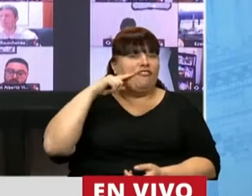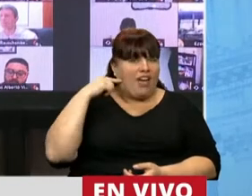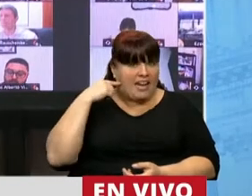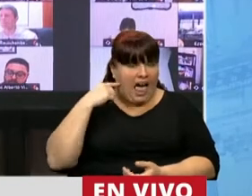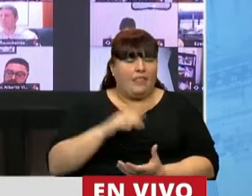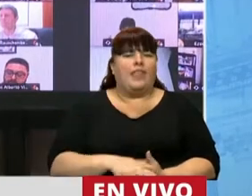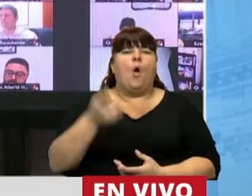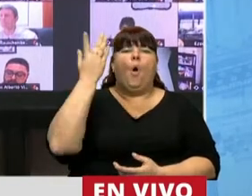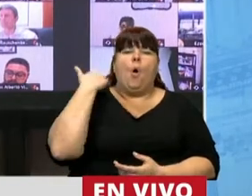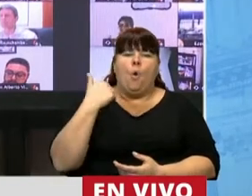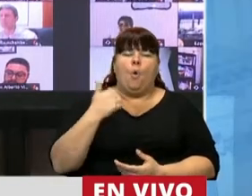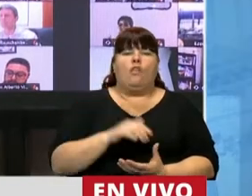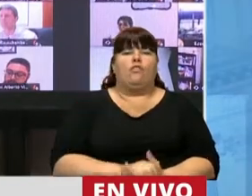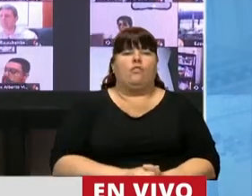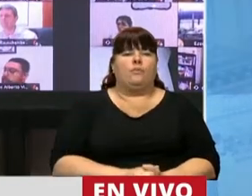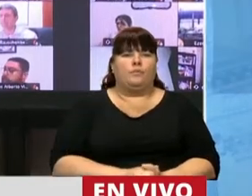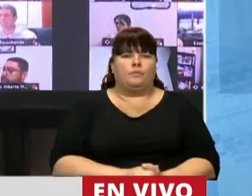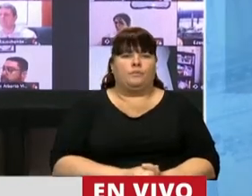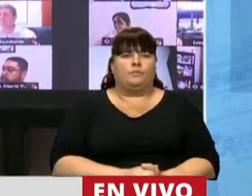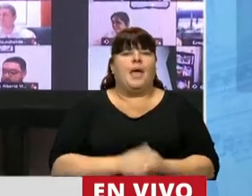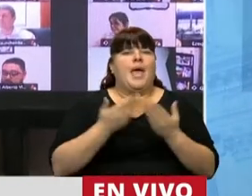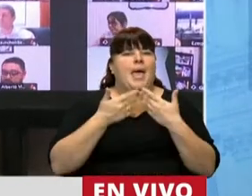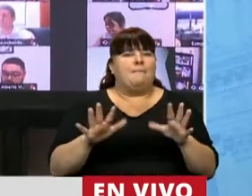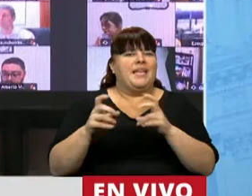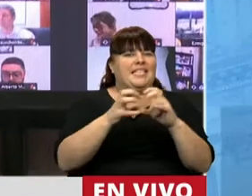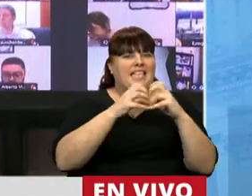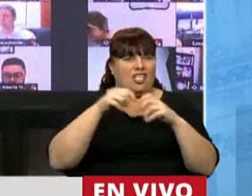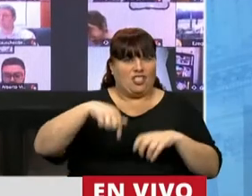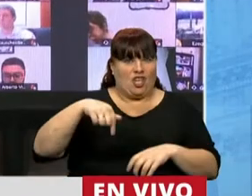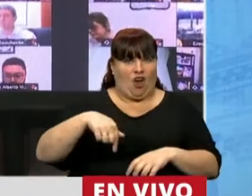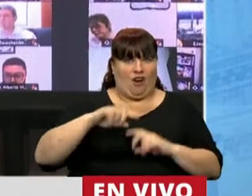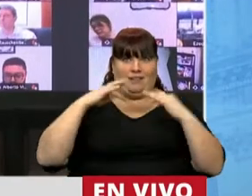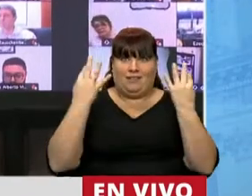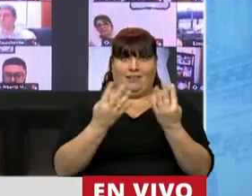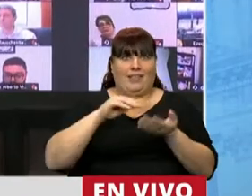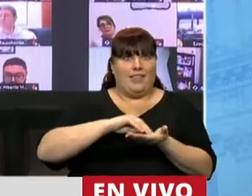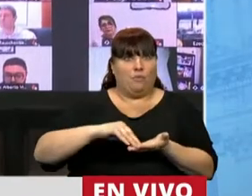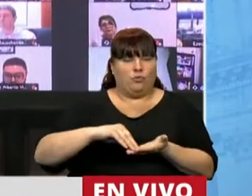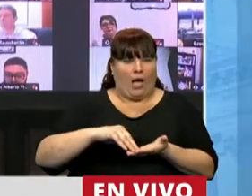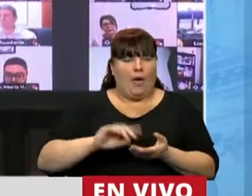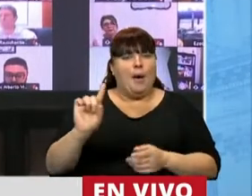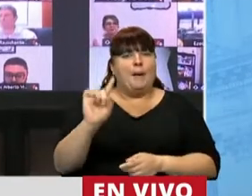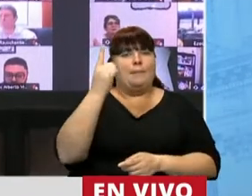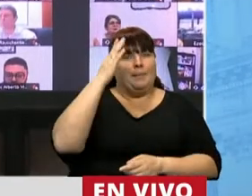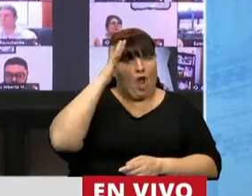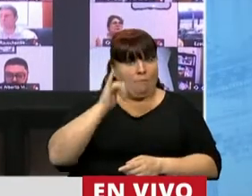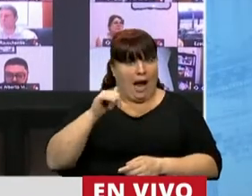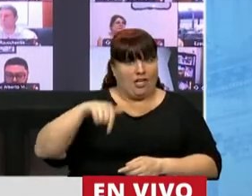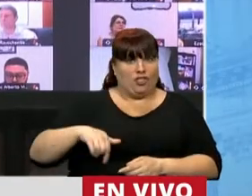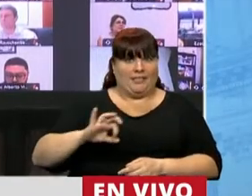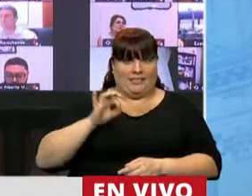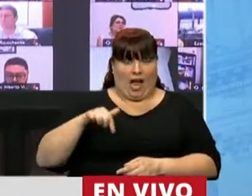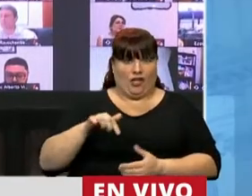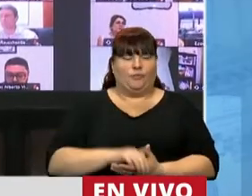Fernández, cuando hiciera la apertura de sesiones acá, en esta casa, el 1 de marzo de este